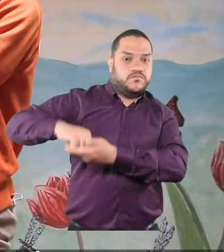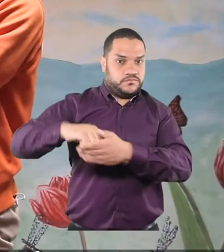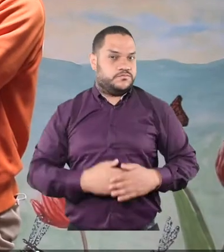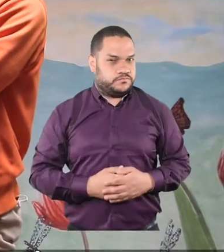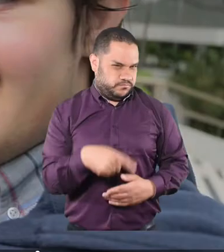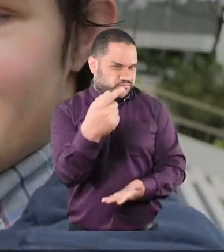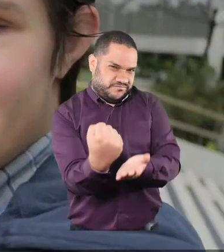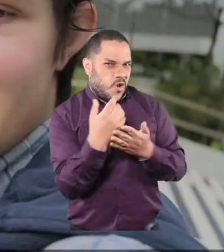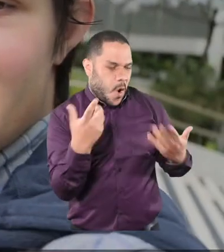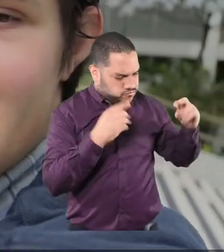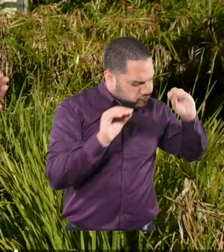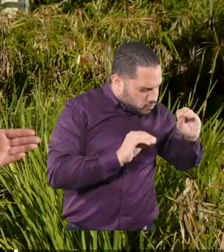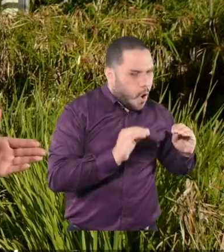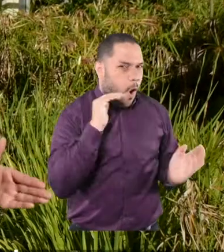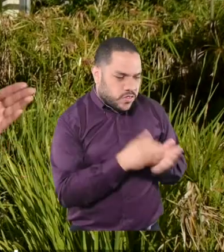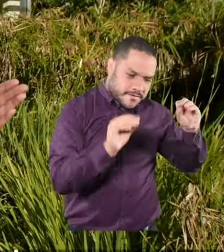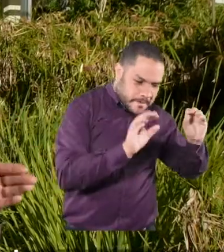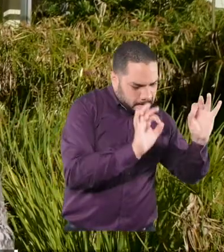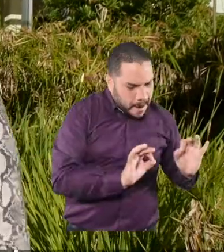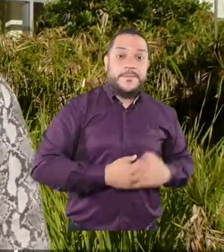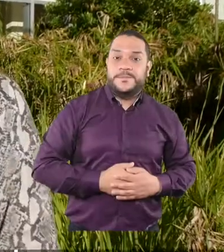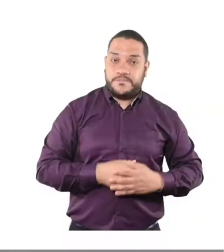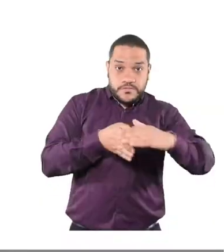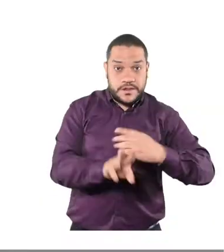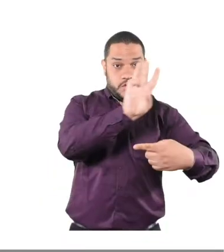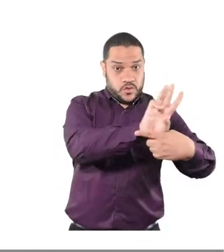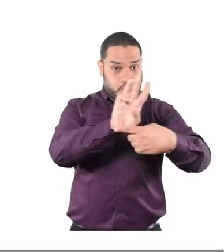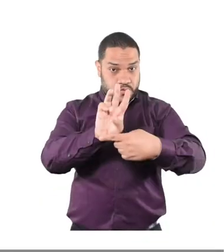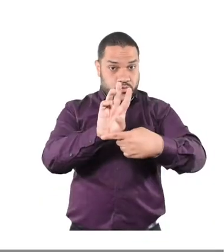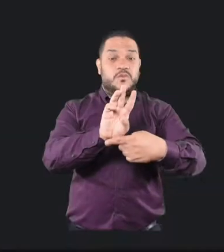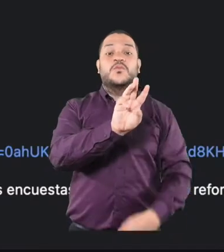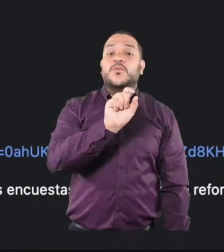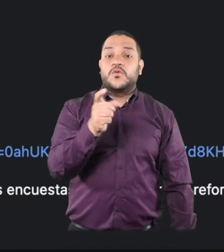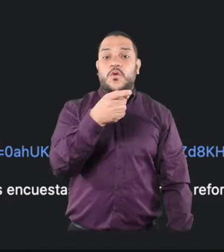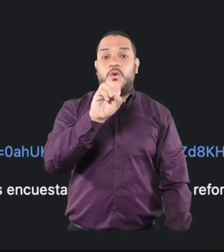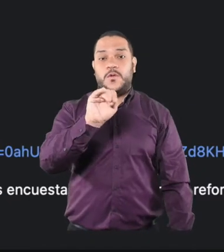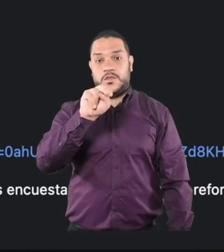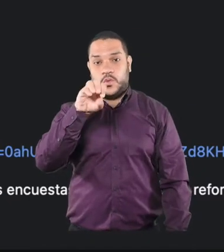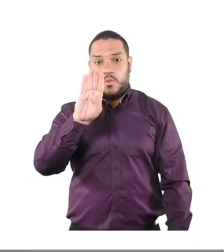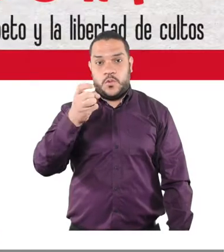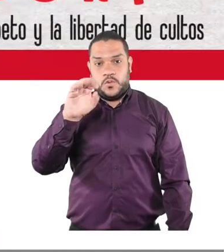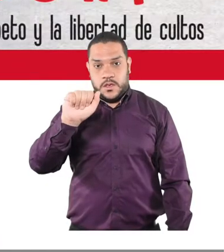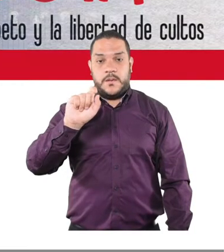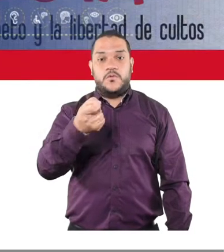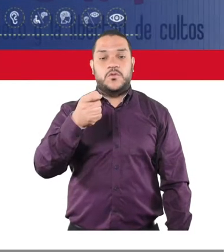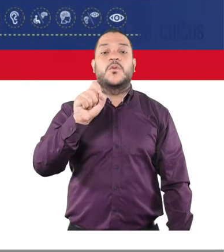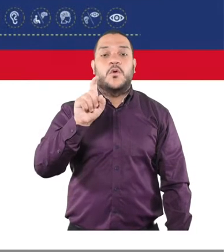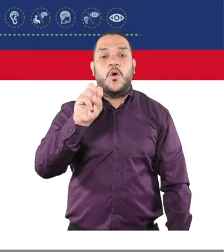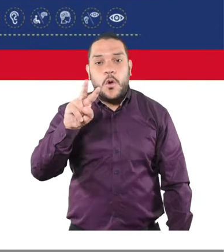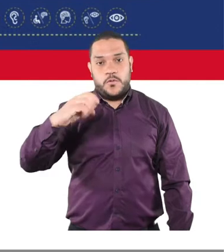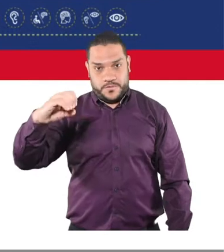y garantice sus derechos. Ayúdanos a reformularla. Ingresa a www.gobierno-bogotá